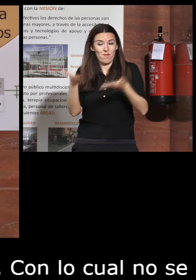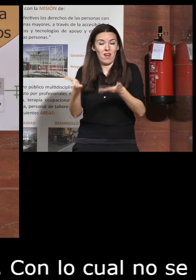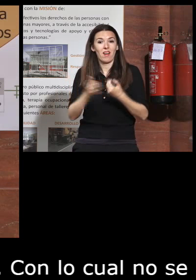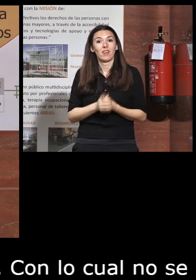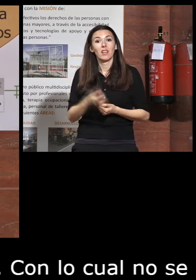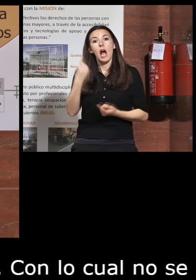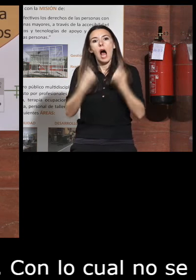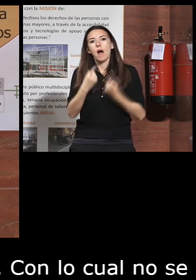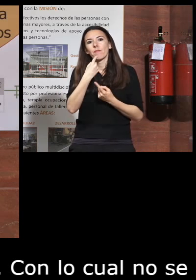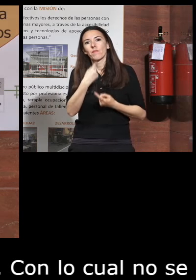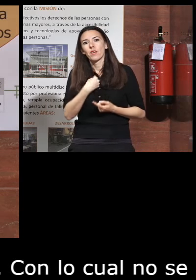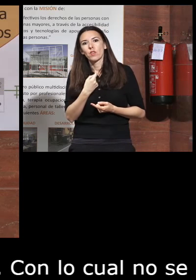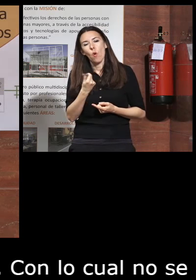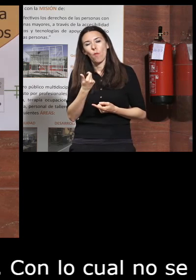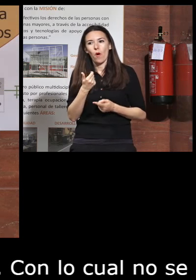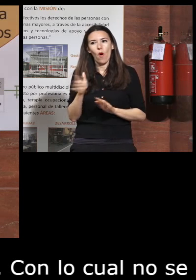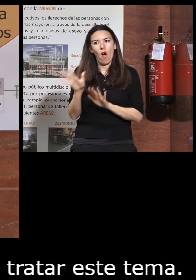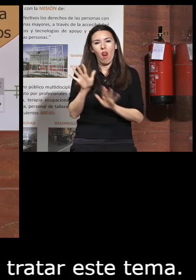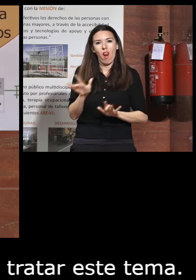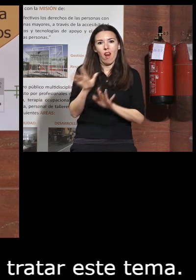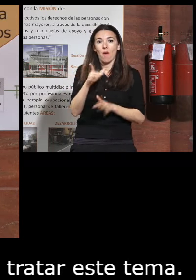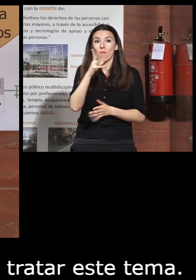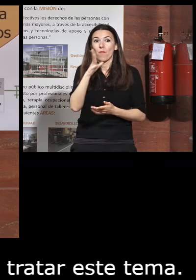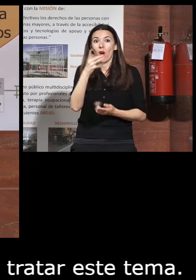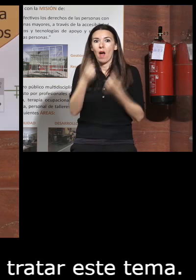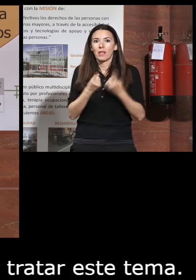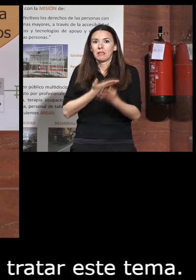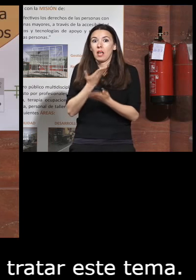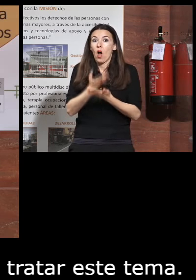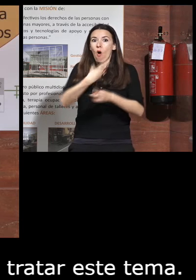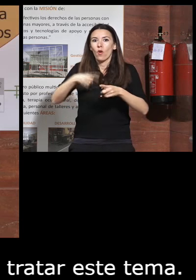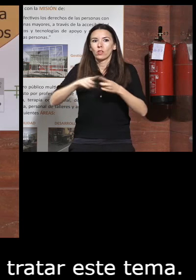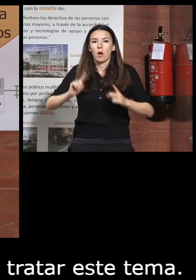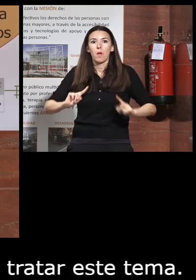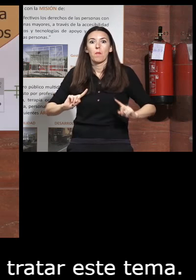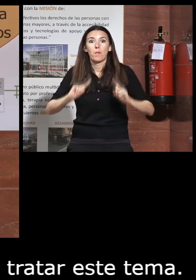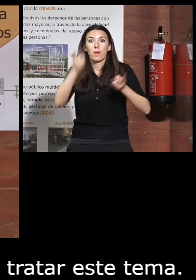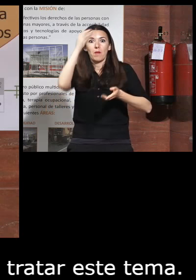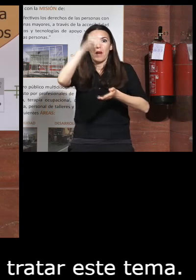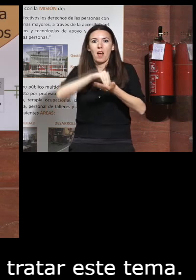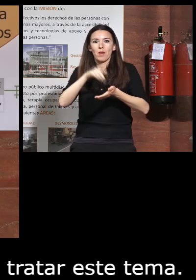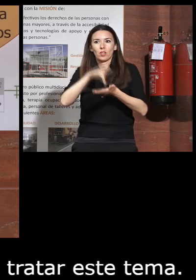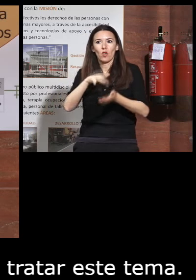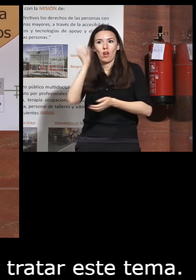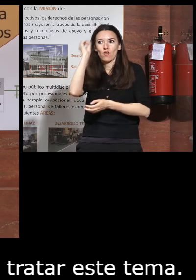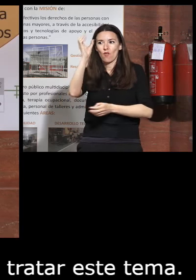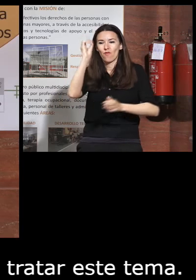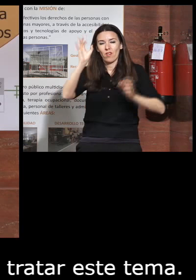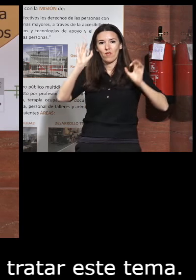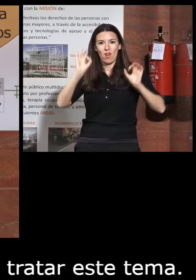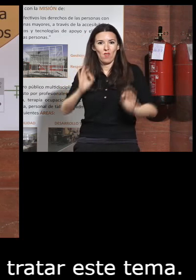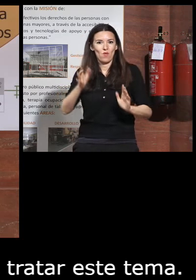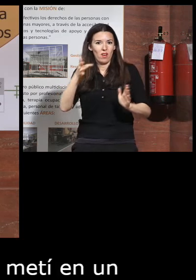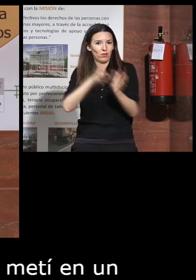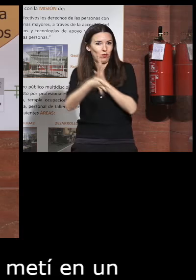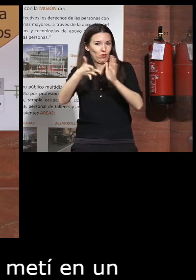hacen a mí algunas veces la metí en un pequeño lío porque a veces te piden cosas que es la primera vez que así en una conferencia como esta las vas a